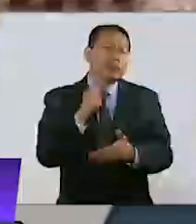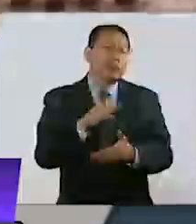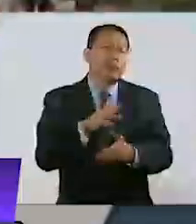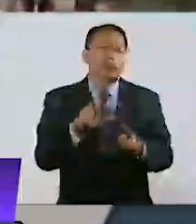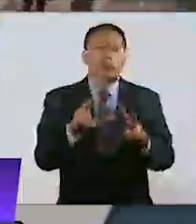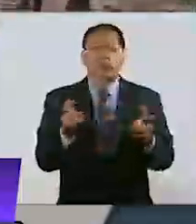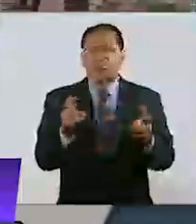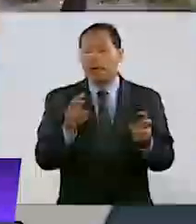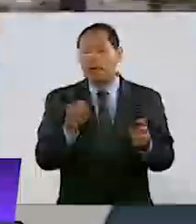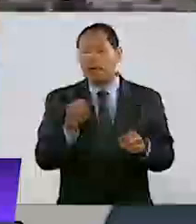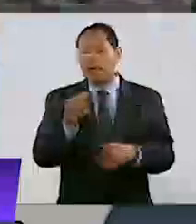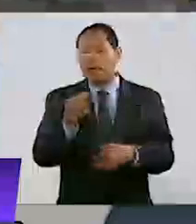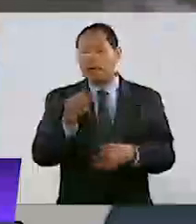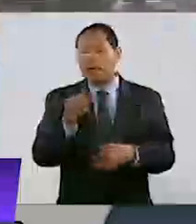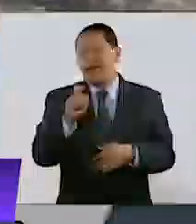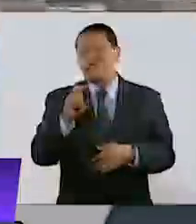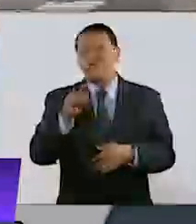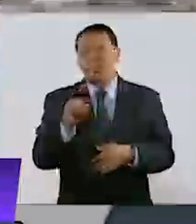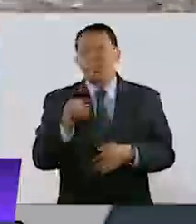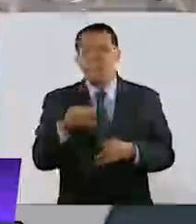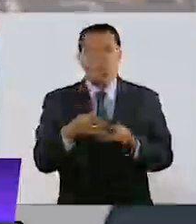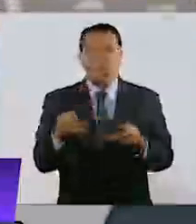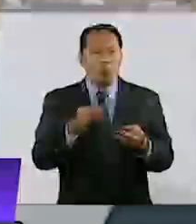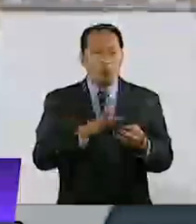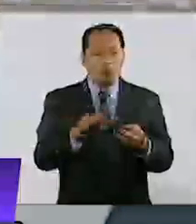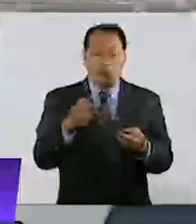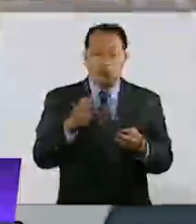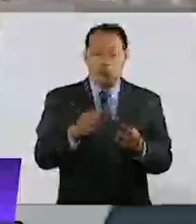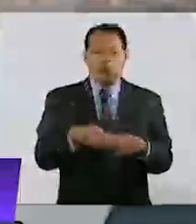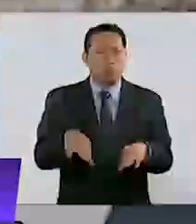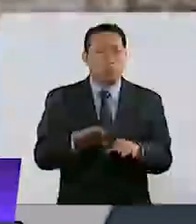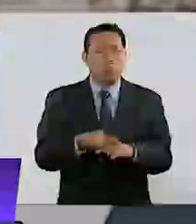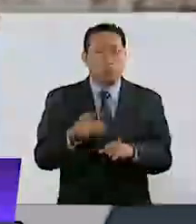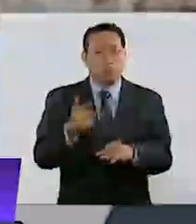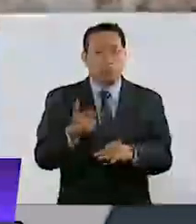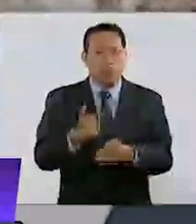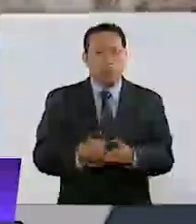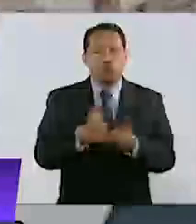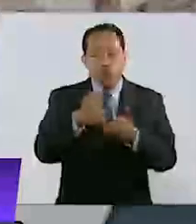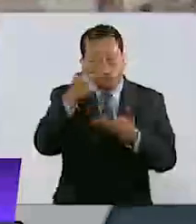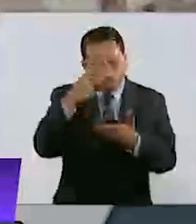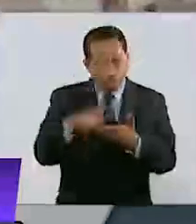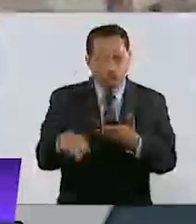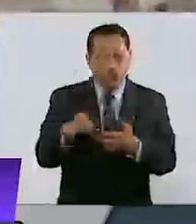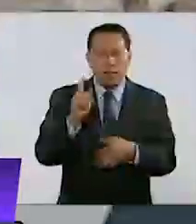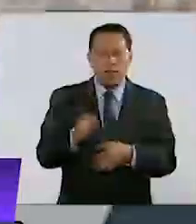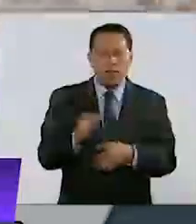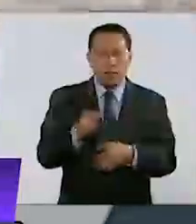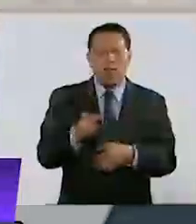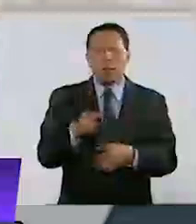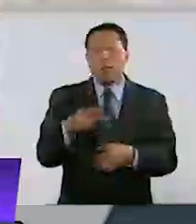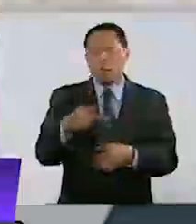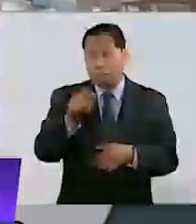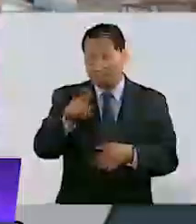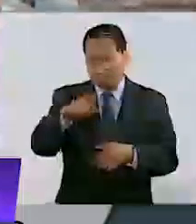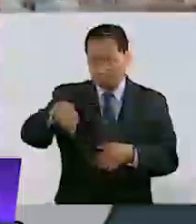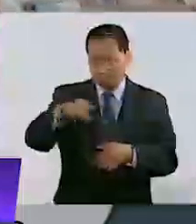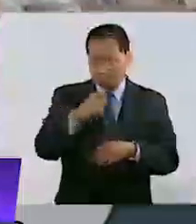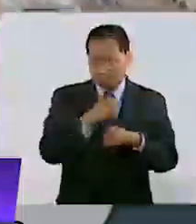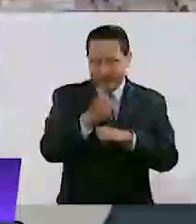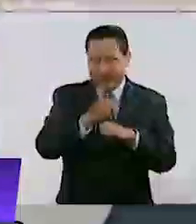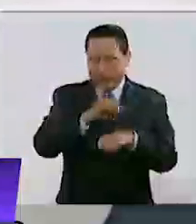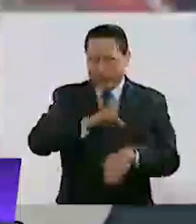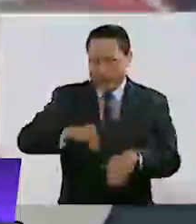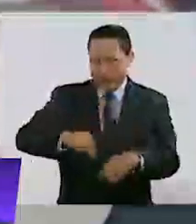catástrofe, que puede ser la principal fuente de financiamiento para fortalecer las finanzas locales, pueda ser